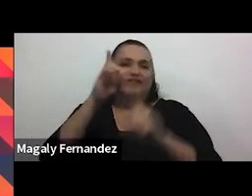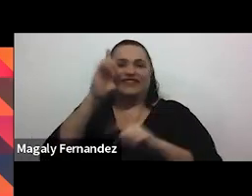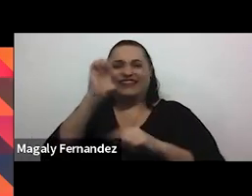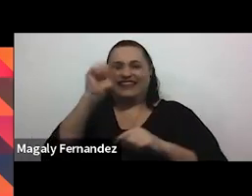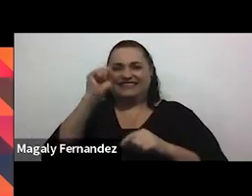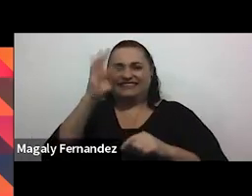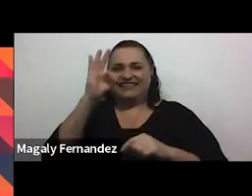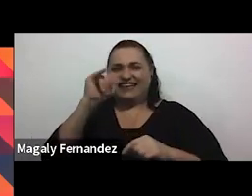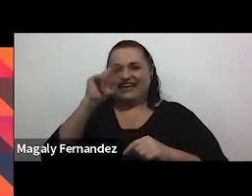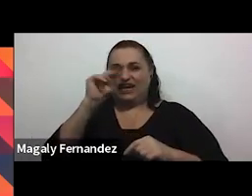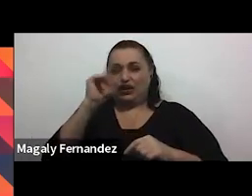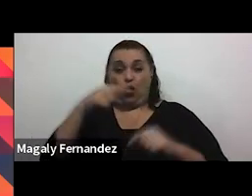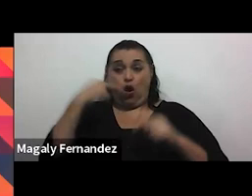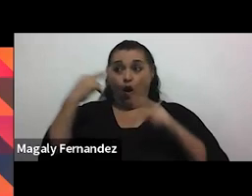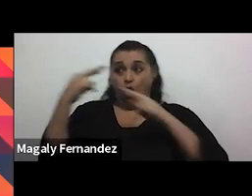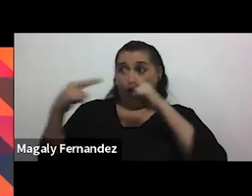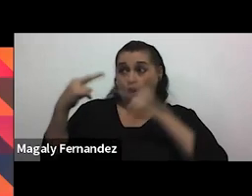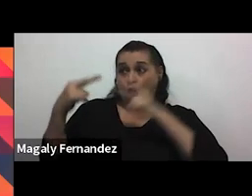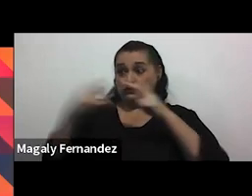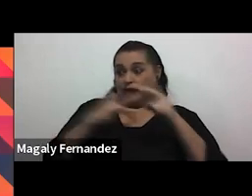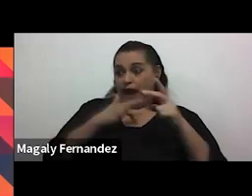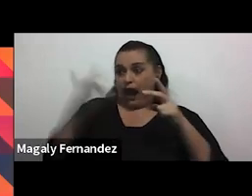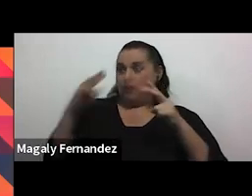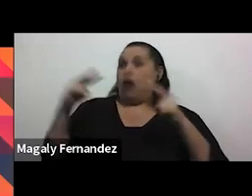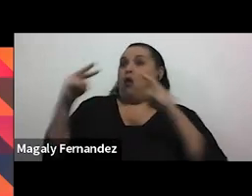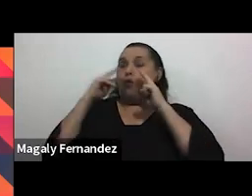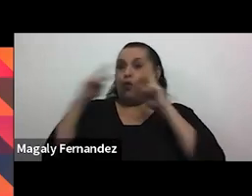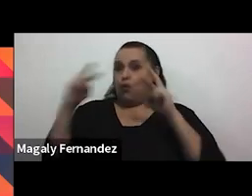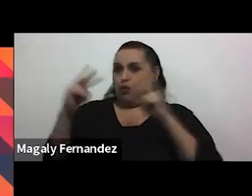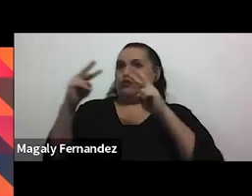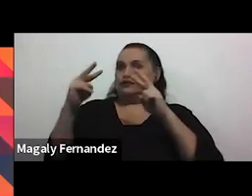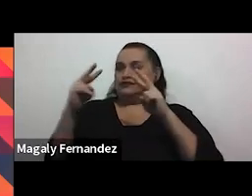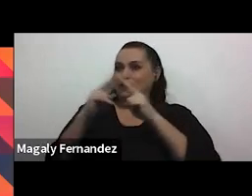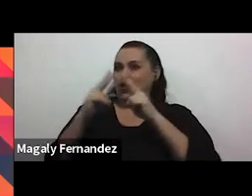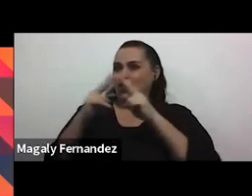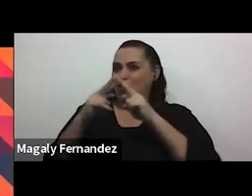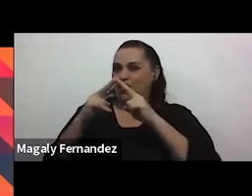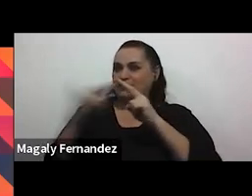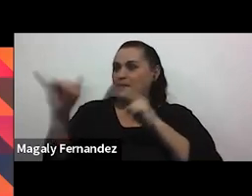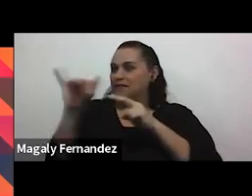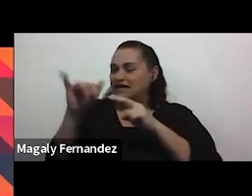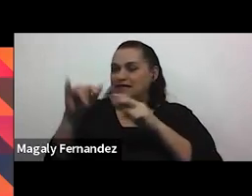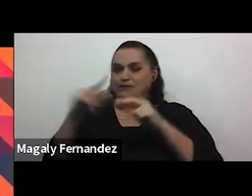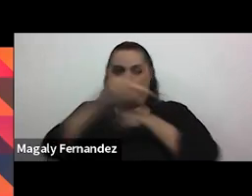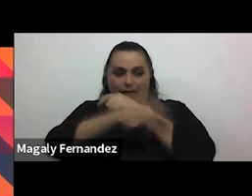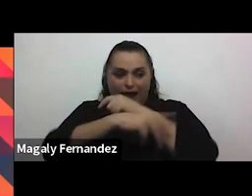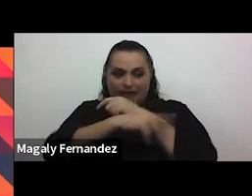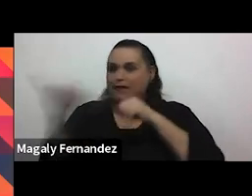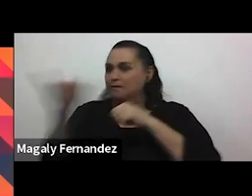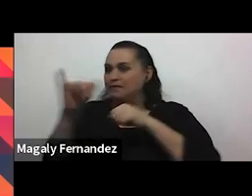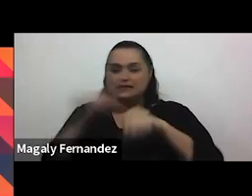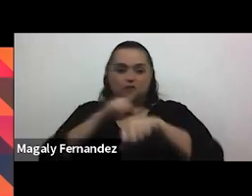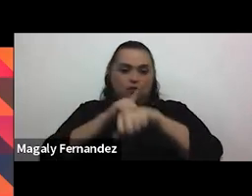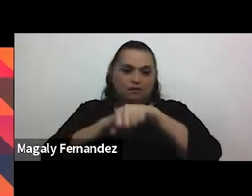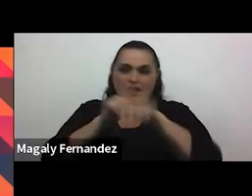y nuestras almas se reconocen. Porque qué probabilidad había de encontrarnos en el mismo siglo, en mismo país, en el mismo minuto, en el mismo lugar,